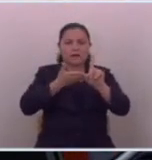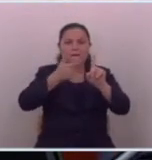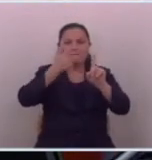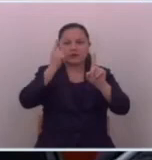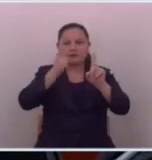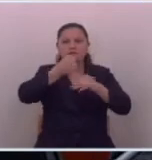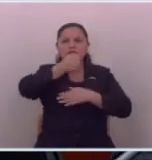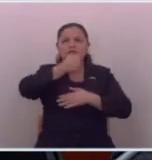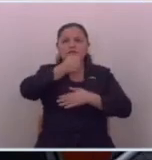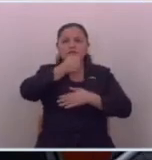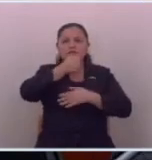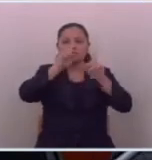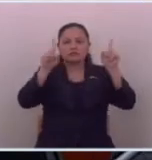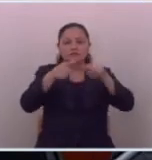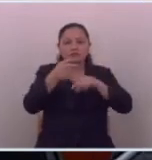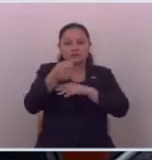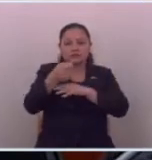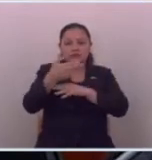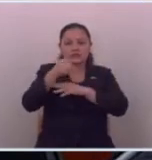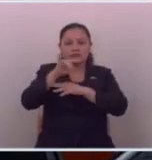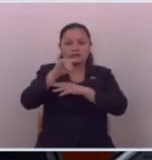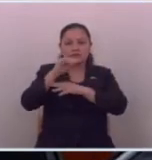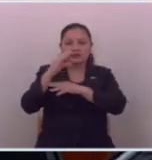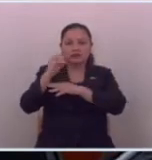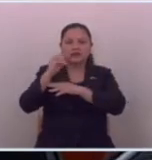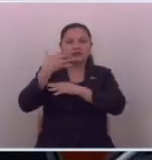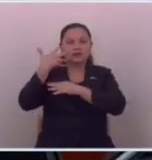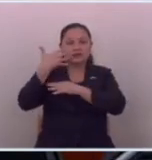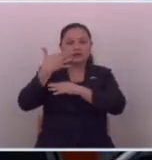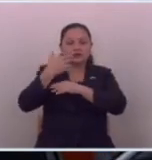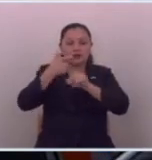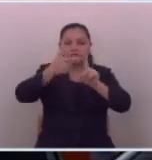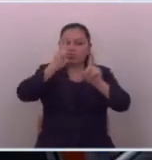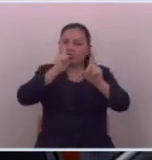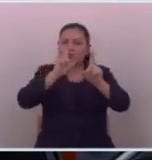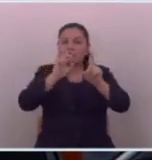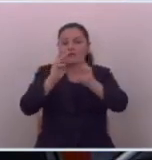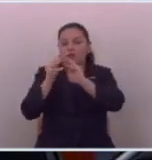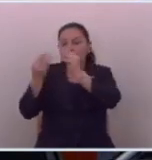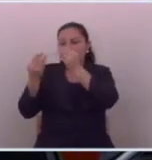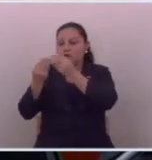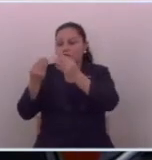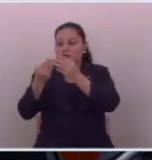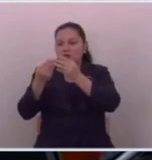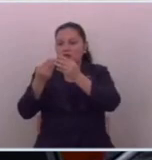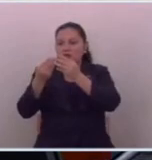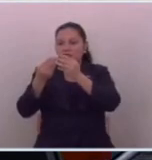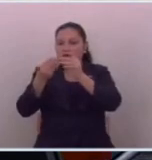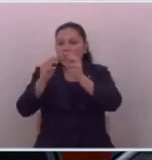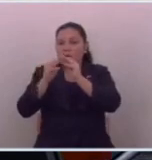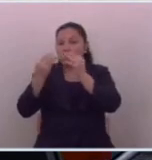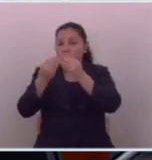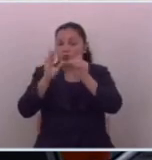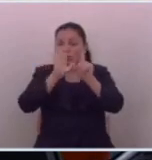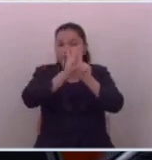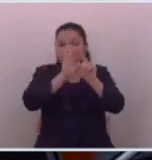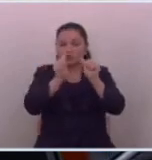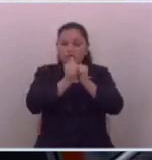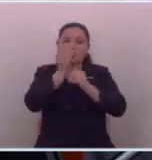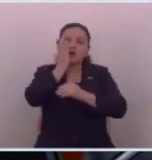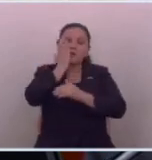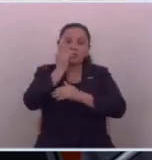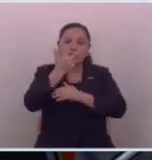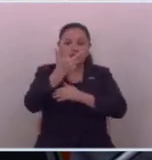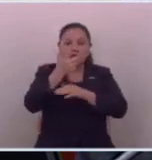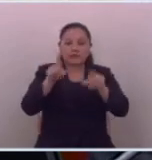presentadora del canal televisión de Chapel Tique asesinada por un presunto grupo de exterminio junto a su madre y tres